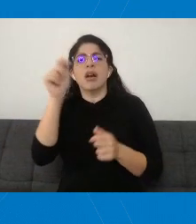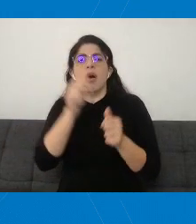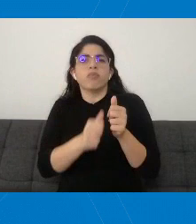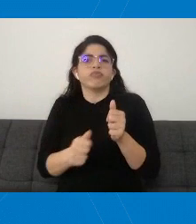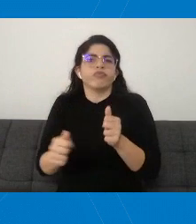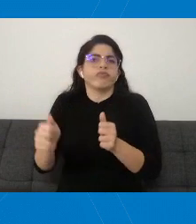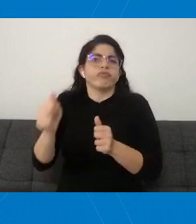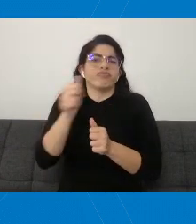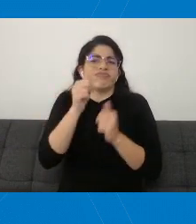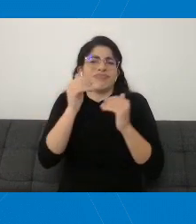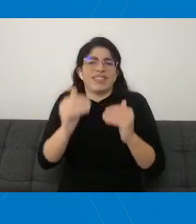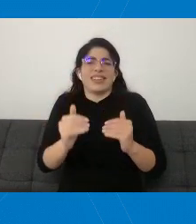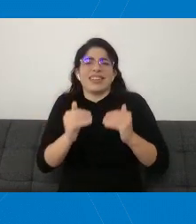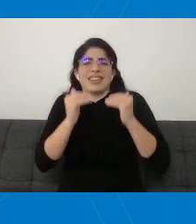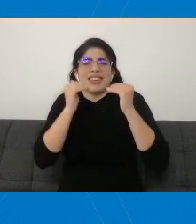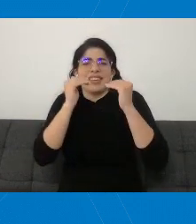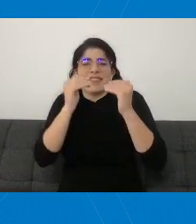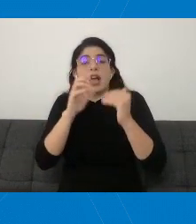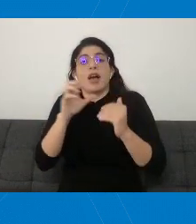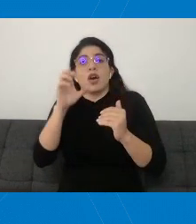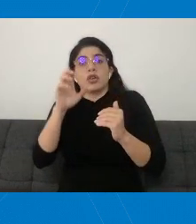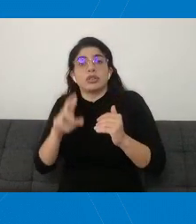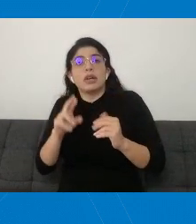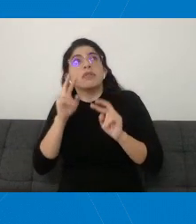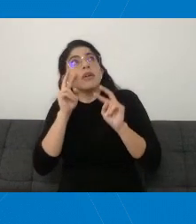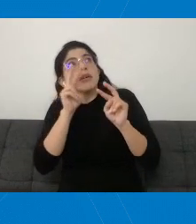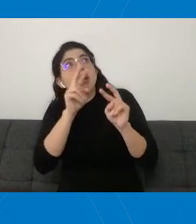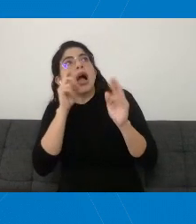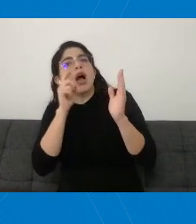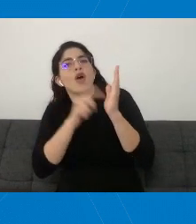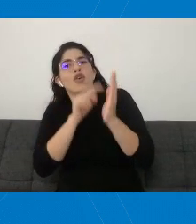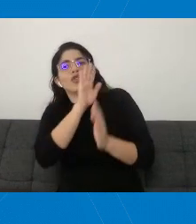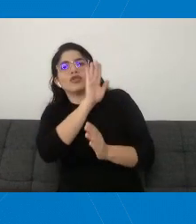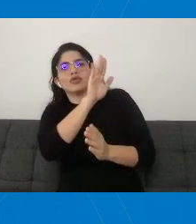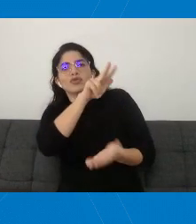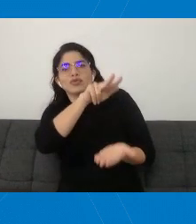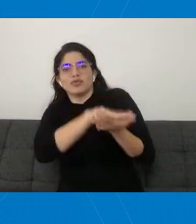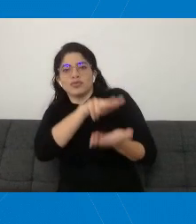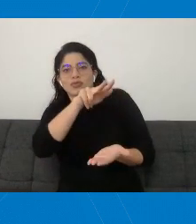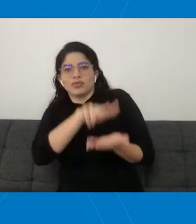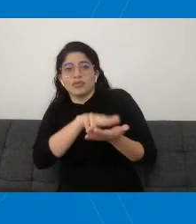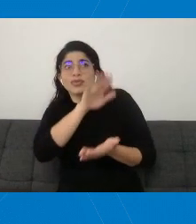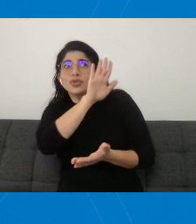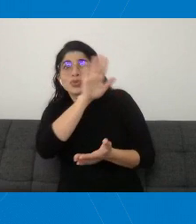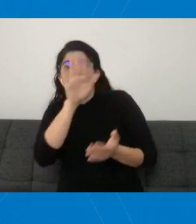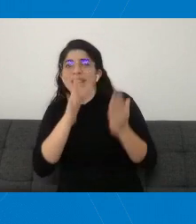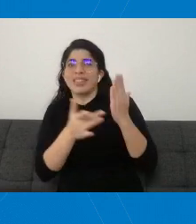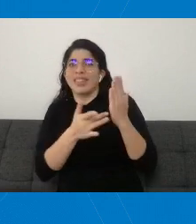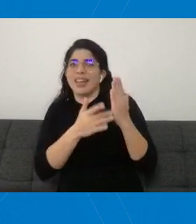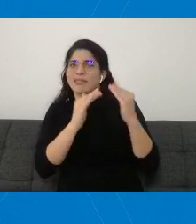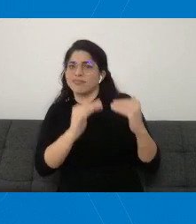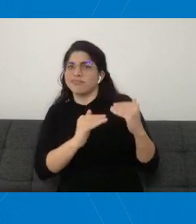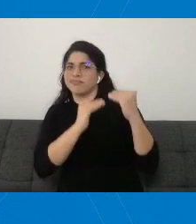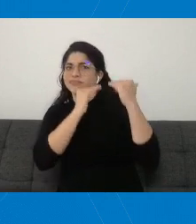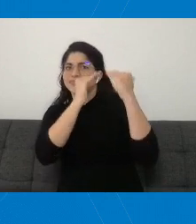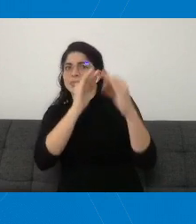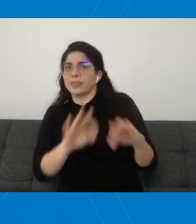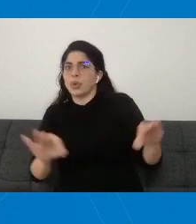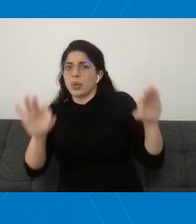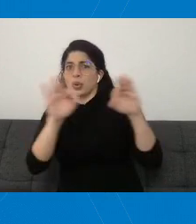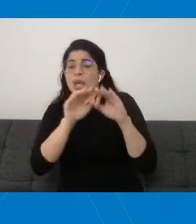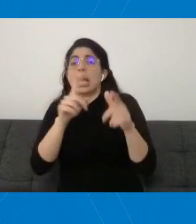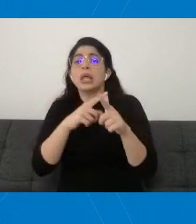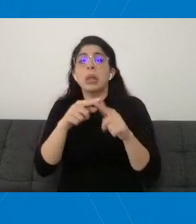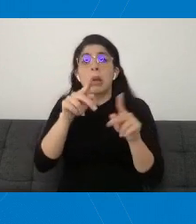alto nivel, que son las que Costa Rica reconoce, ¿verdad?, y que tienen unos recursos técnicos muy importantes. Entonces, yo creo que las personas